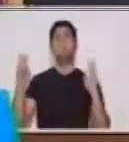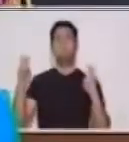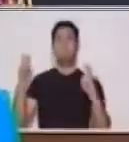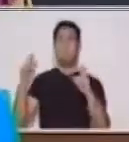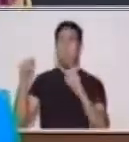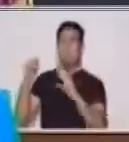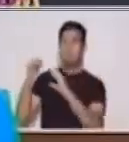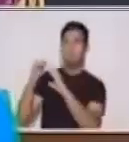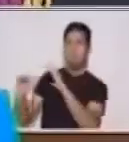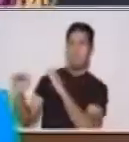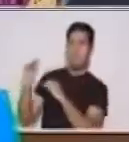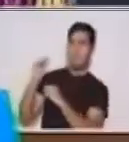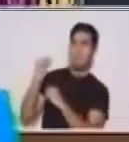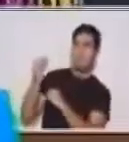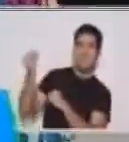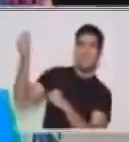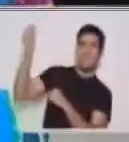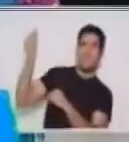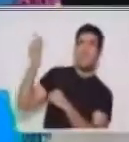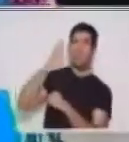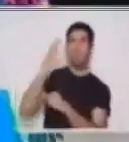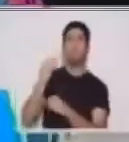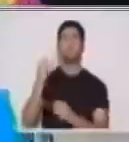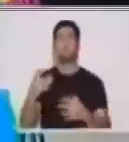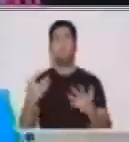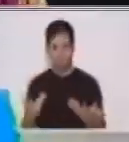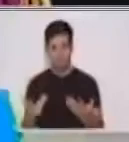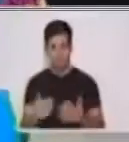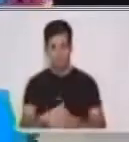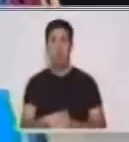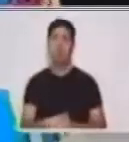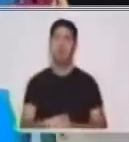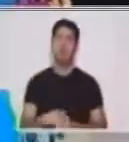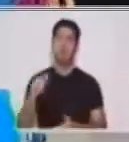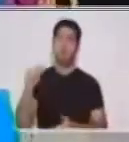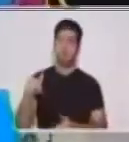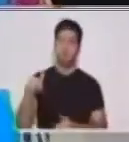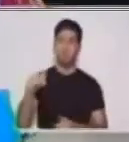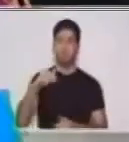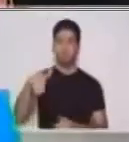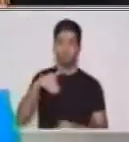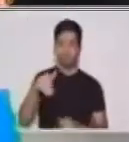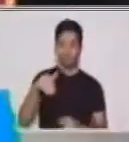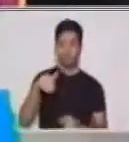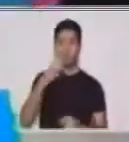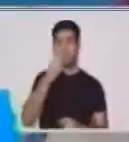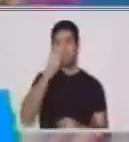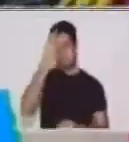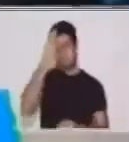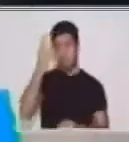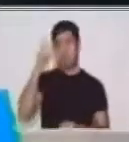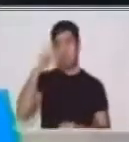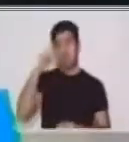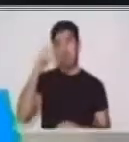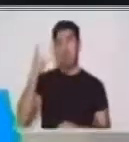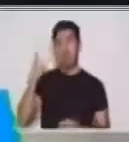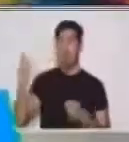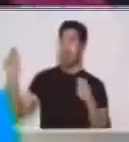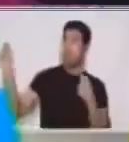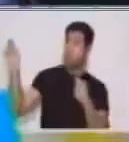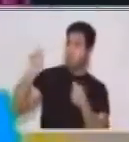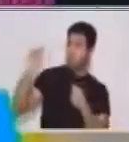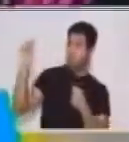mensajero gigante? Muchas de las comunidades indígenas tienen la creencia de que el volar un